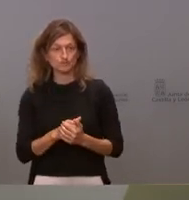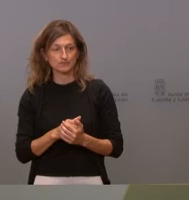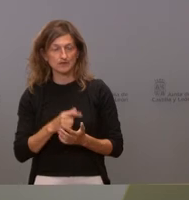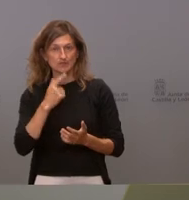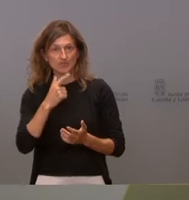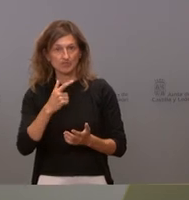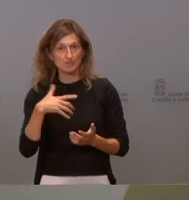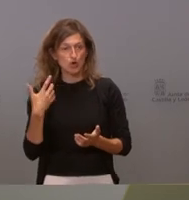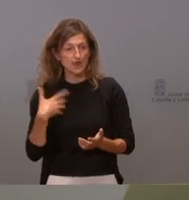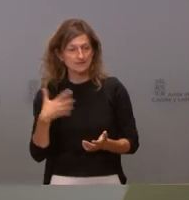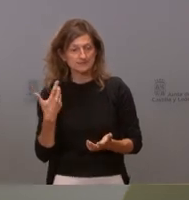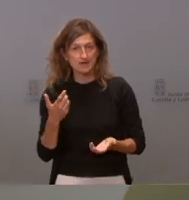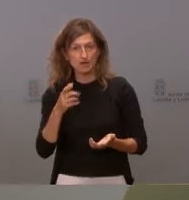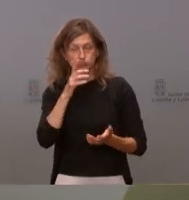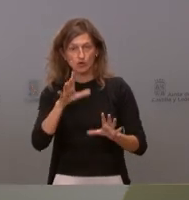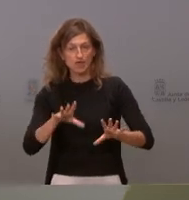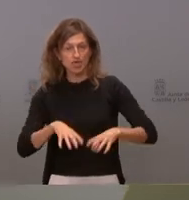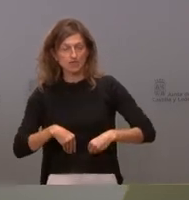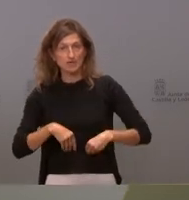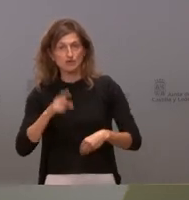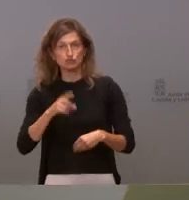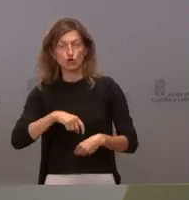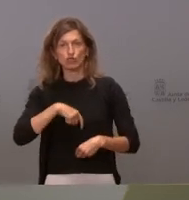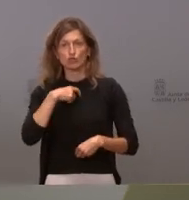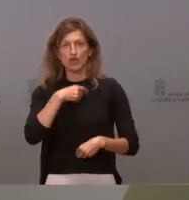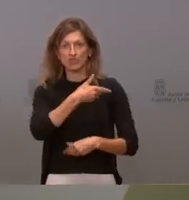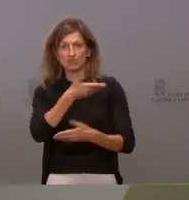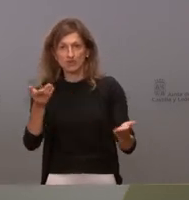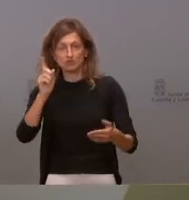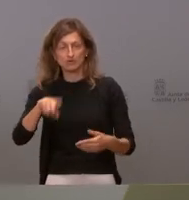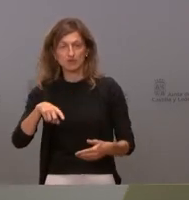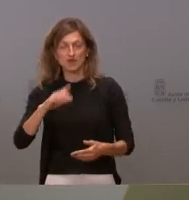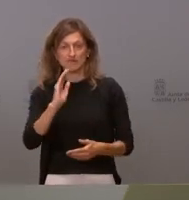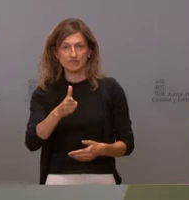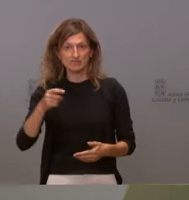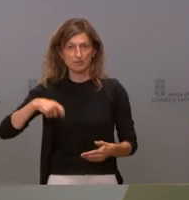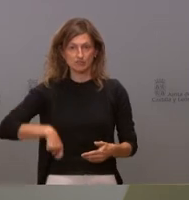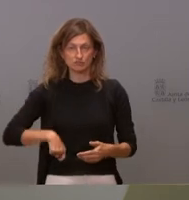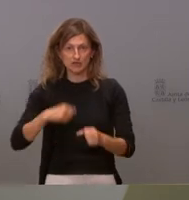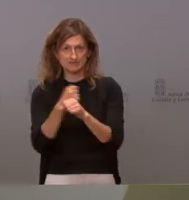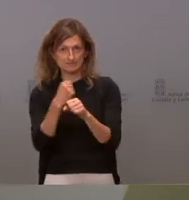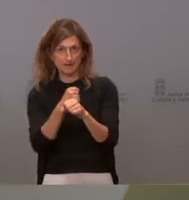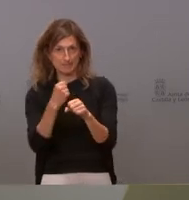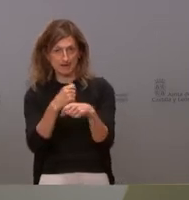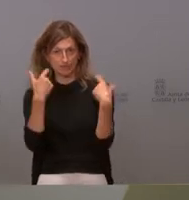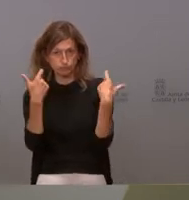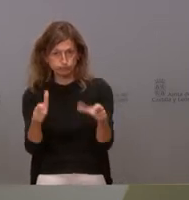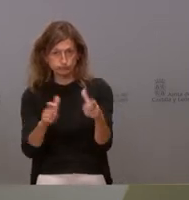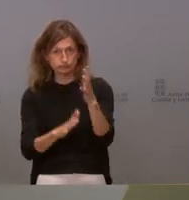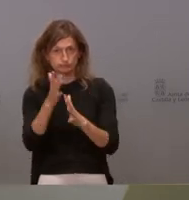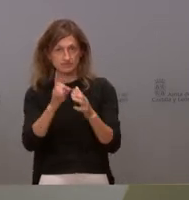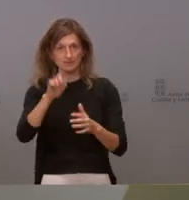y además pues eso es una afectación no solo a la ciudadanía sino a los profesionales a las mujeres que trabajan en el operativo y en las